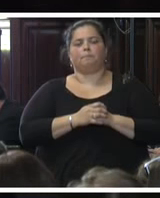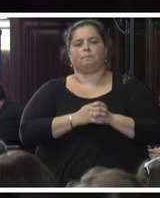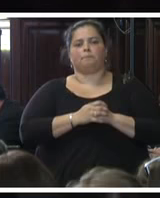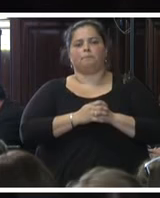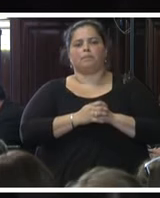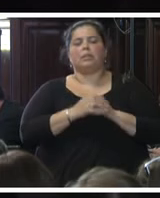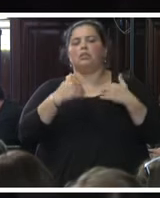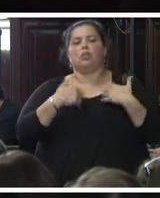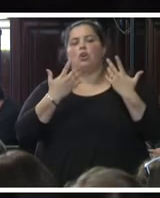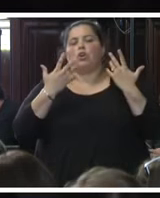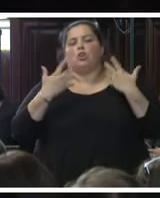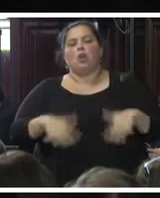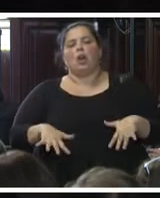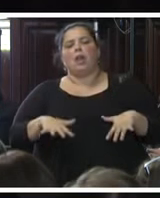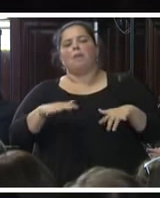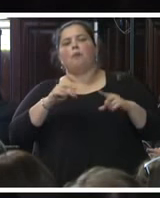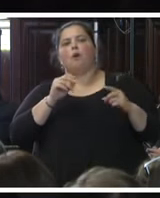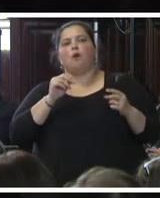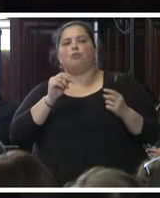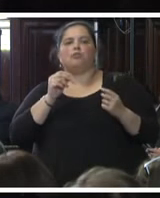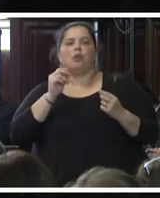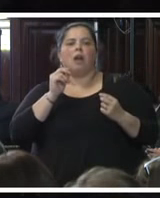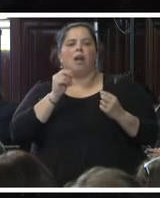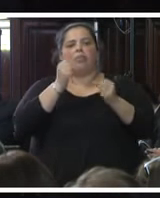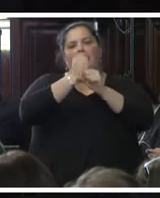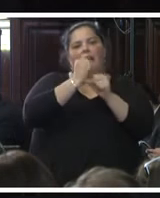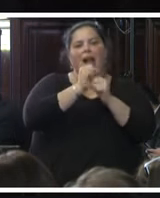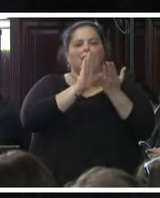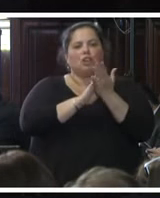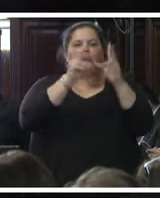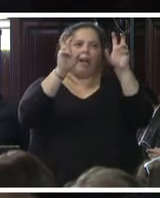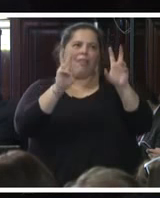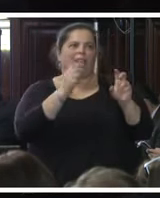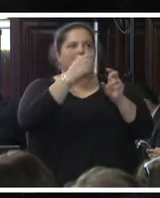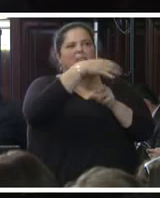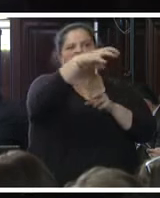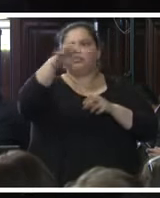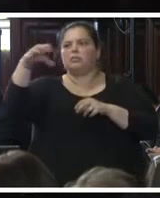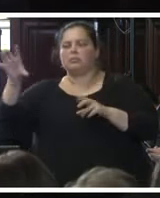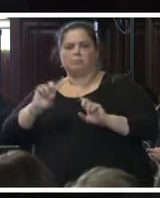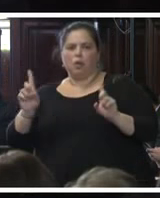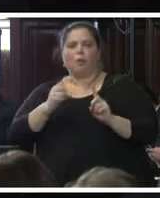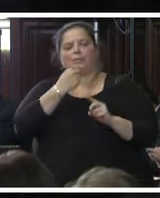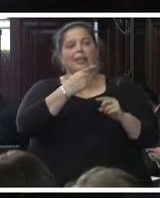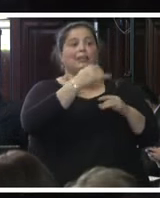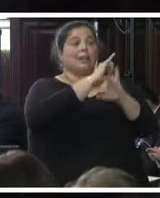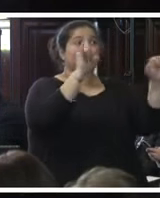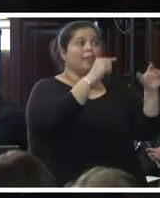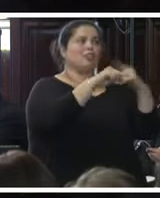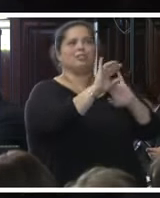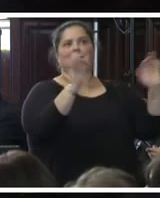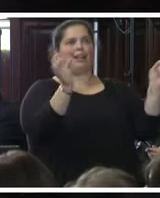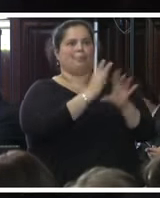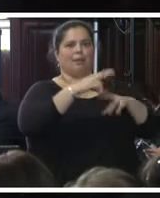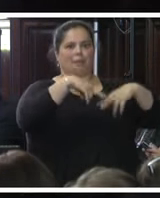No pretendemos ver aisladamente esos temas, ni dar un paso y decir que con ello se ha agotado una parte de la investigación. Yo